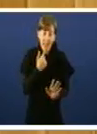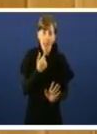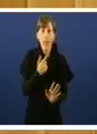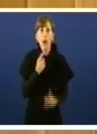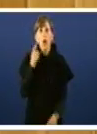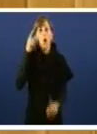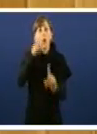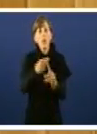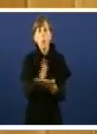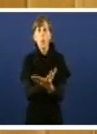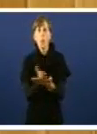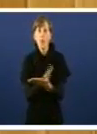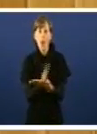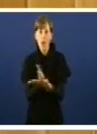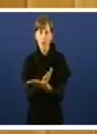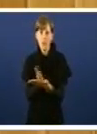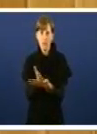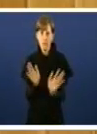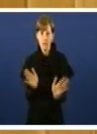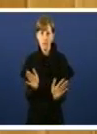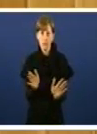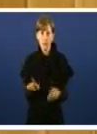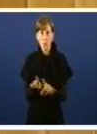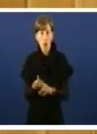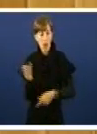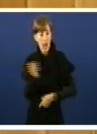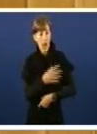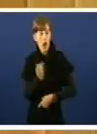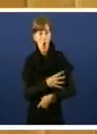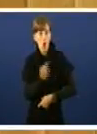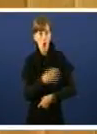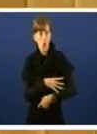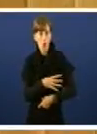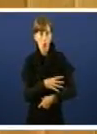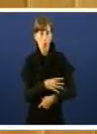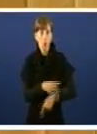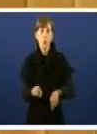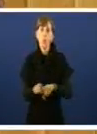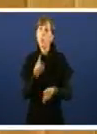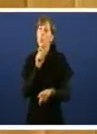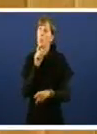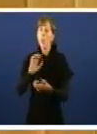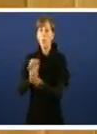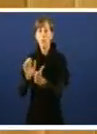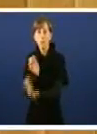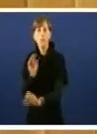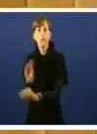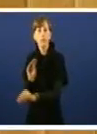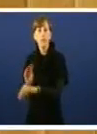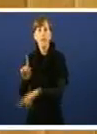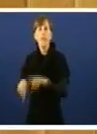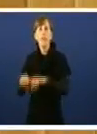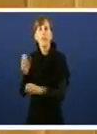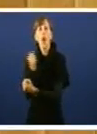intermediar, para facer que o aforro vaya en forma de crédito e en forma de investimento ali onde a